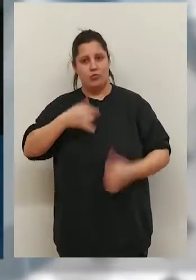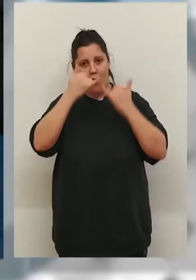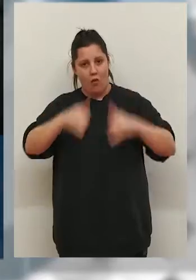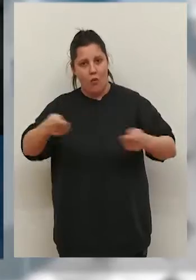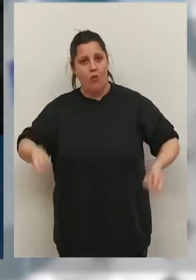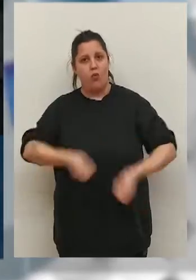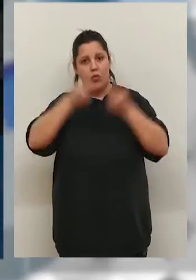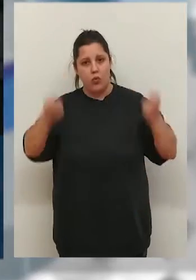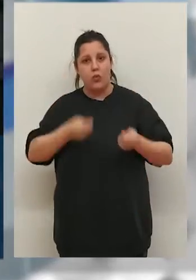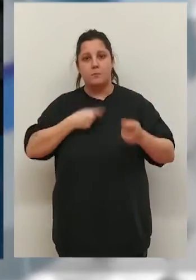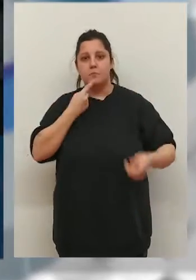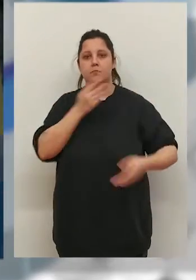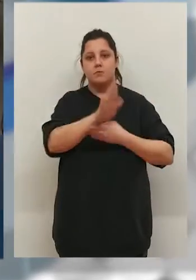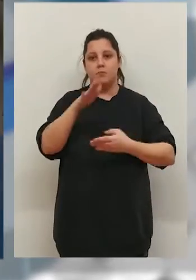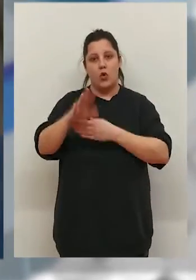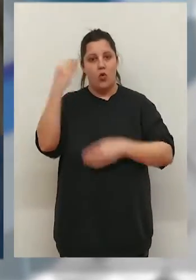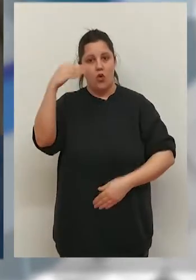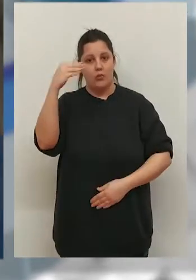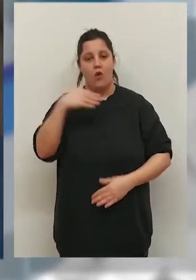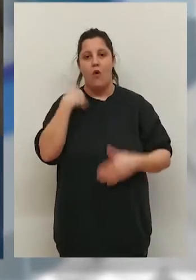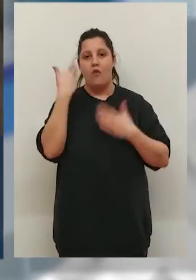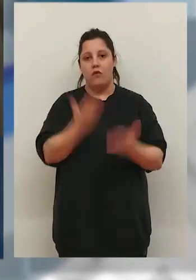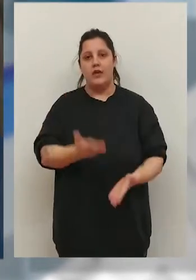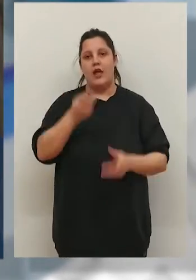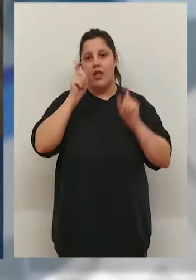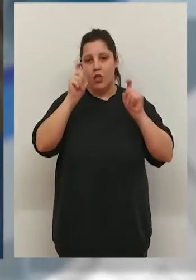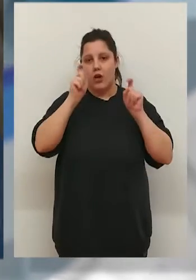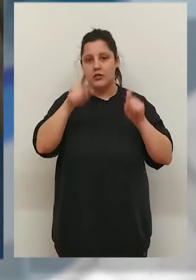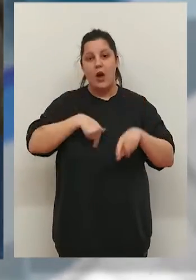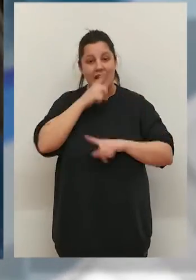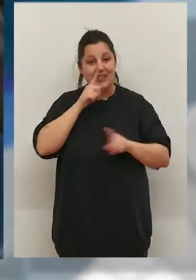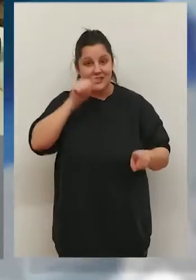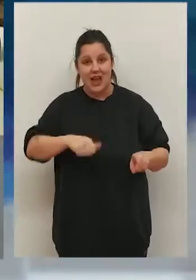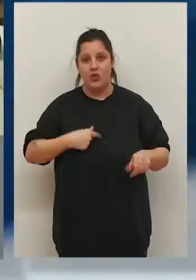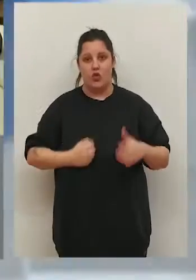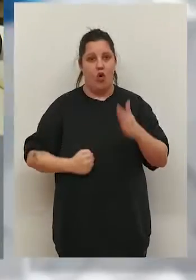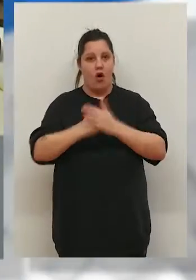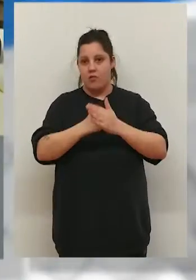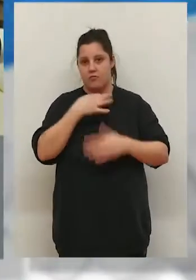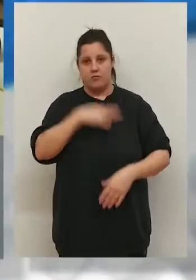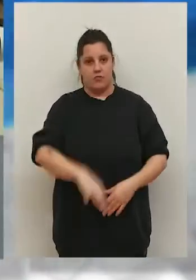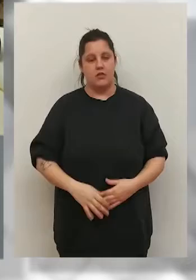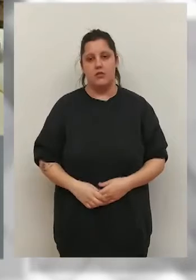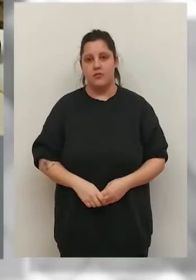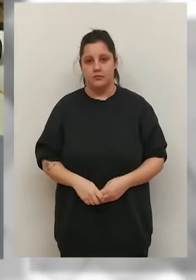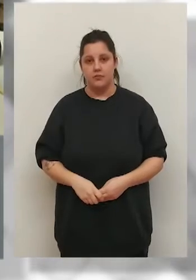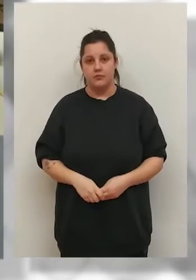FP en la Rioja regresa para mostrar a los jóvenes toda la oferta educativa de estos cursos que este año bate récords.